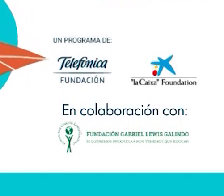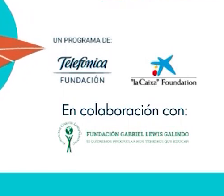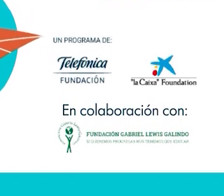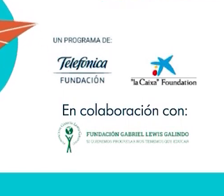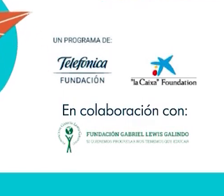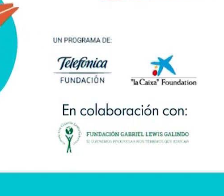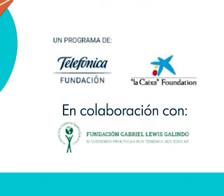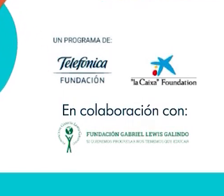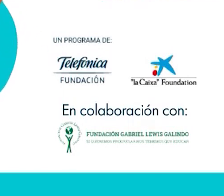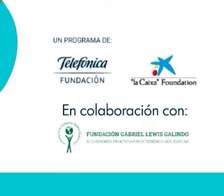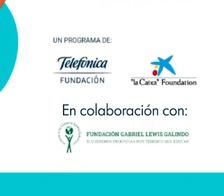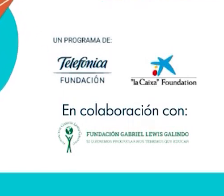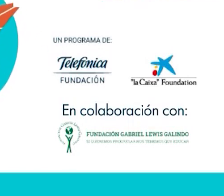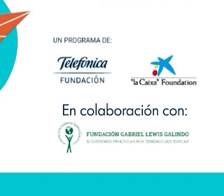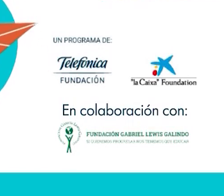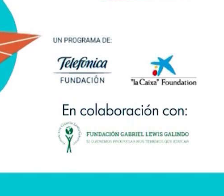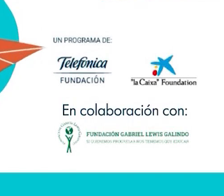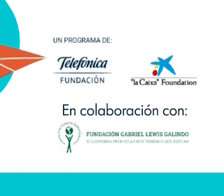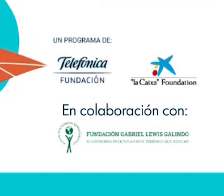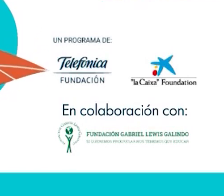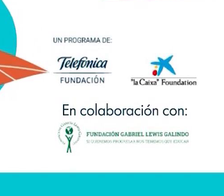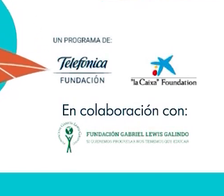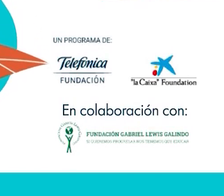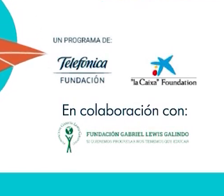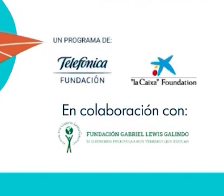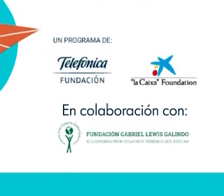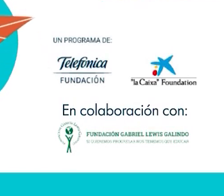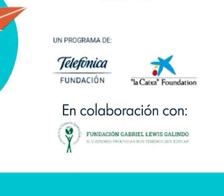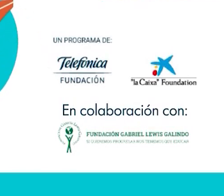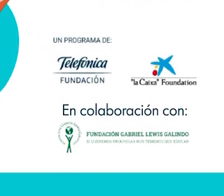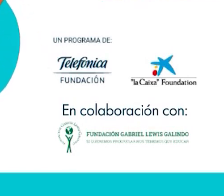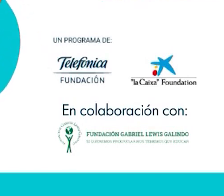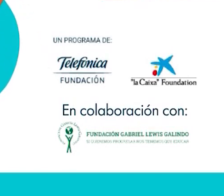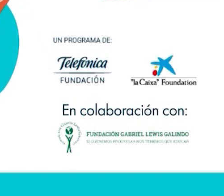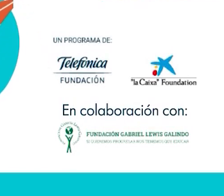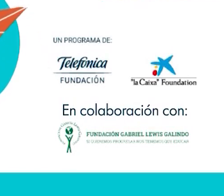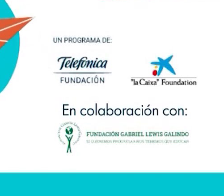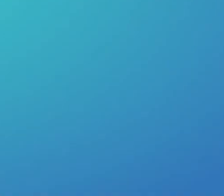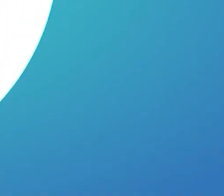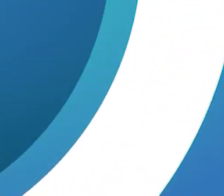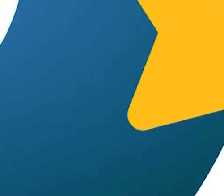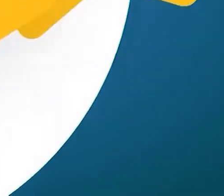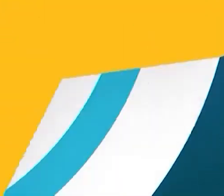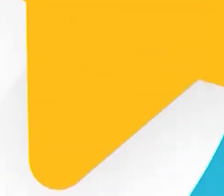www.educaciondigitalpanamá.com Comprometidos con la educación Televisiones ¡Gracias!